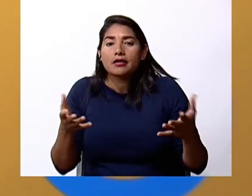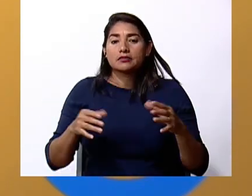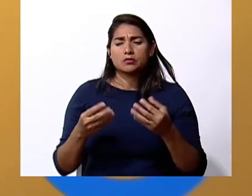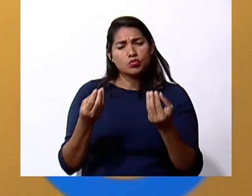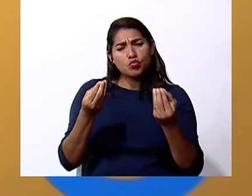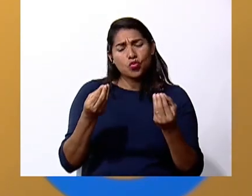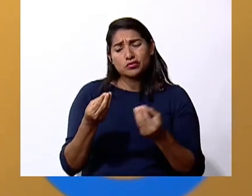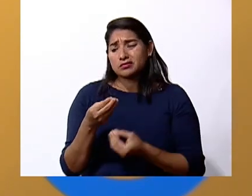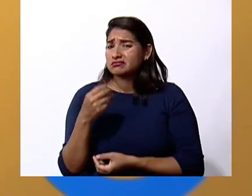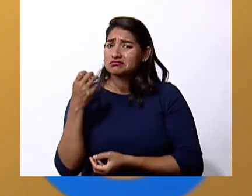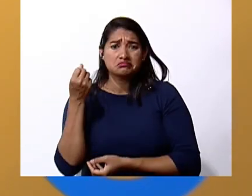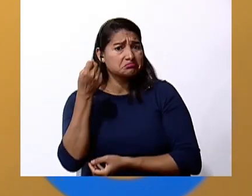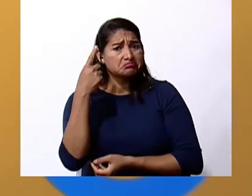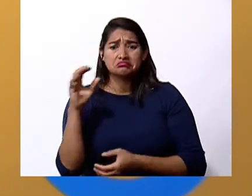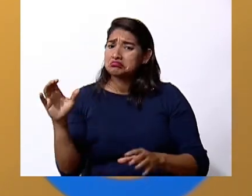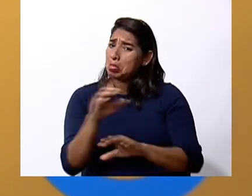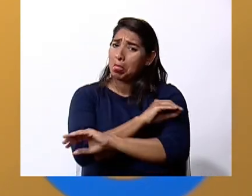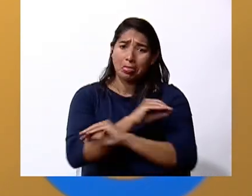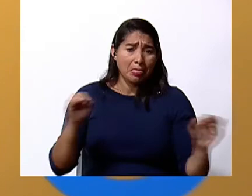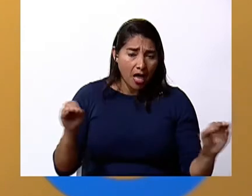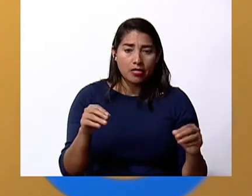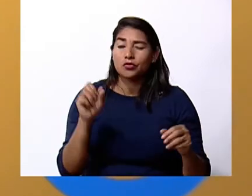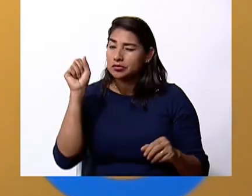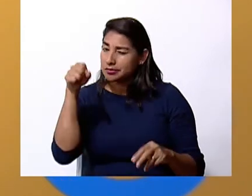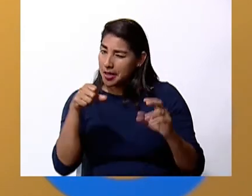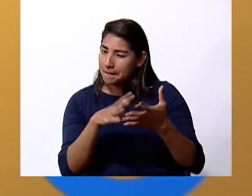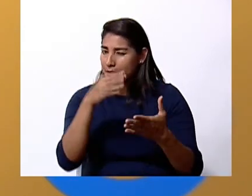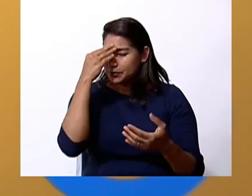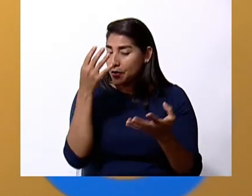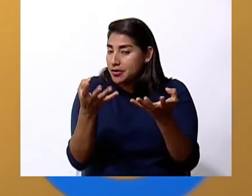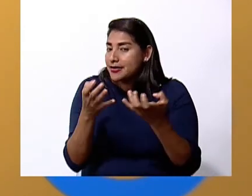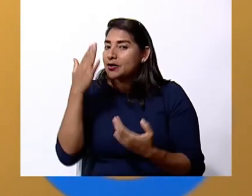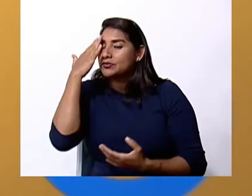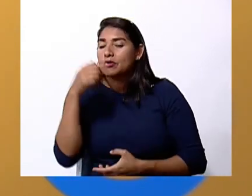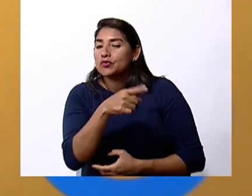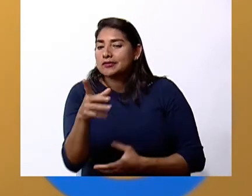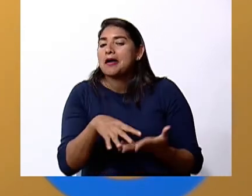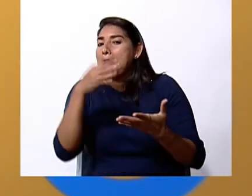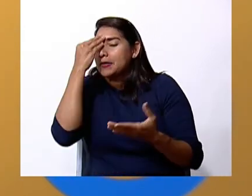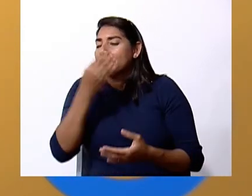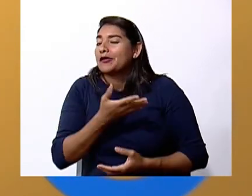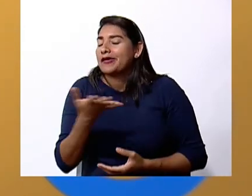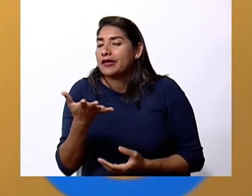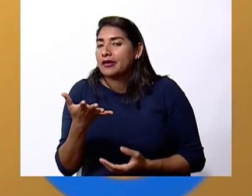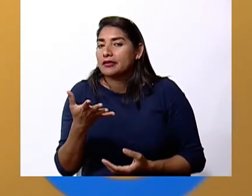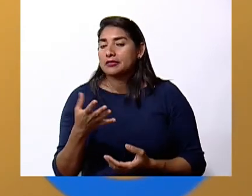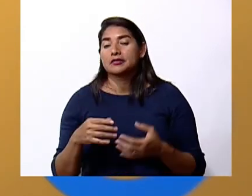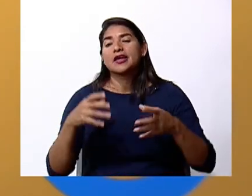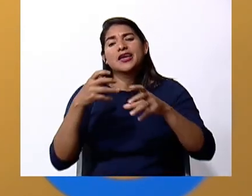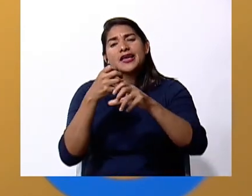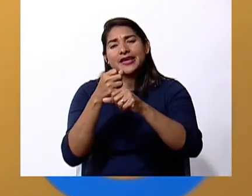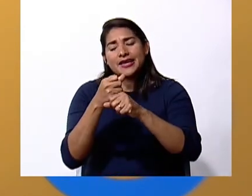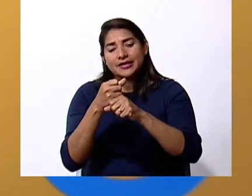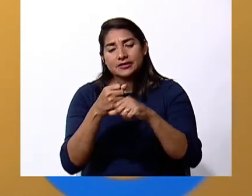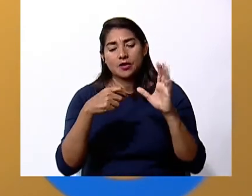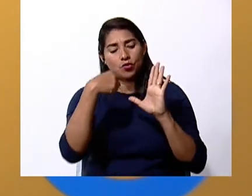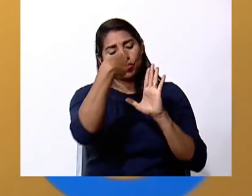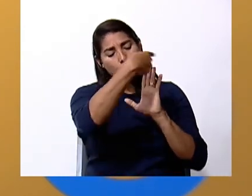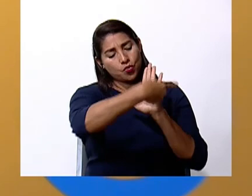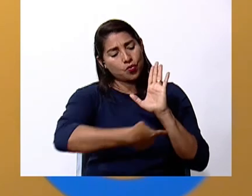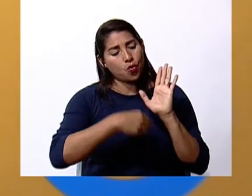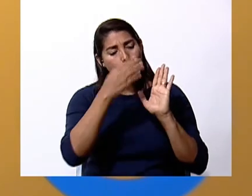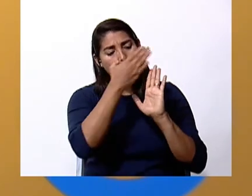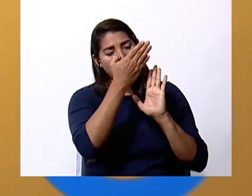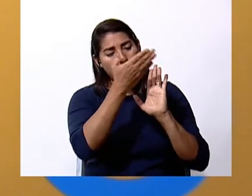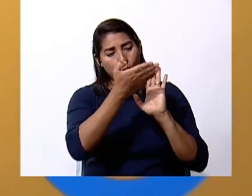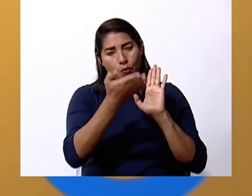mucho o no aprendiste nada o si aprendiste? yo quiero saber qué aprendieron hicimos el registro del tiempo para que